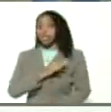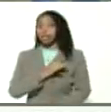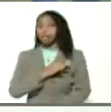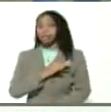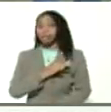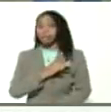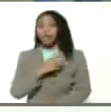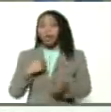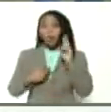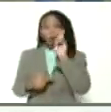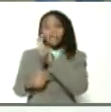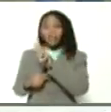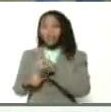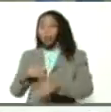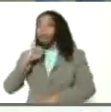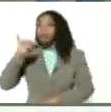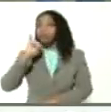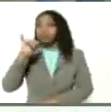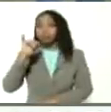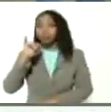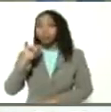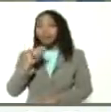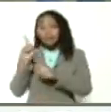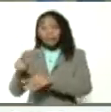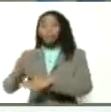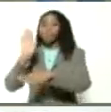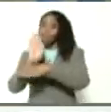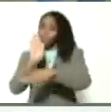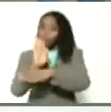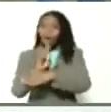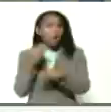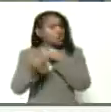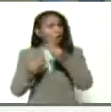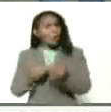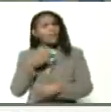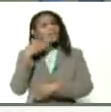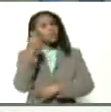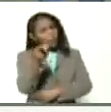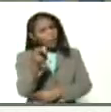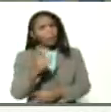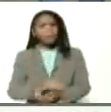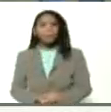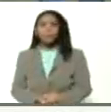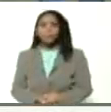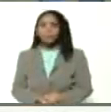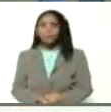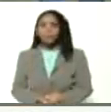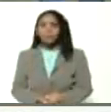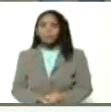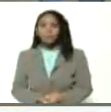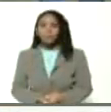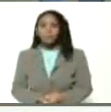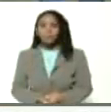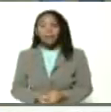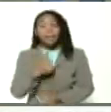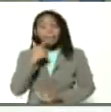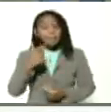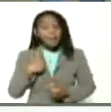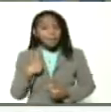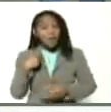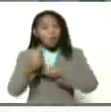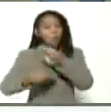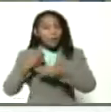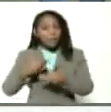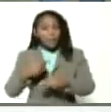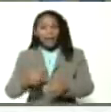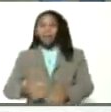es lo que he visto en los reportes, así que hay que cuidarse, ¿cómo van a ser ustedes? Laya, dime de manera